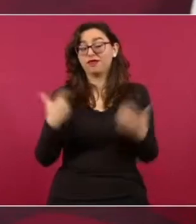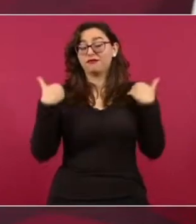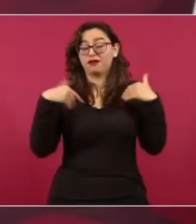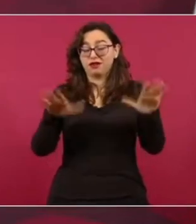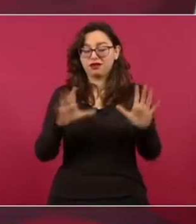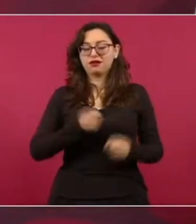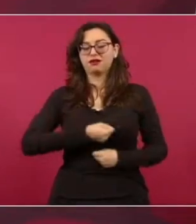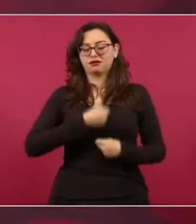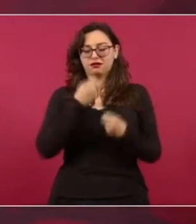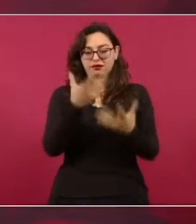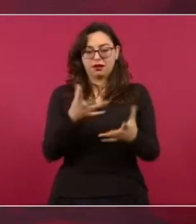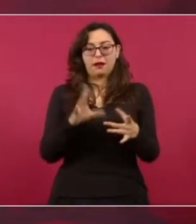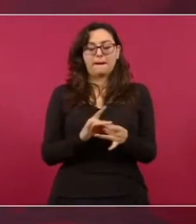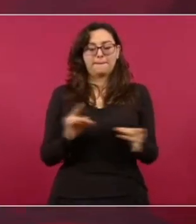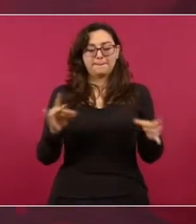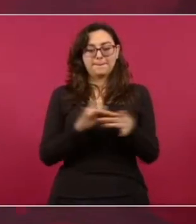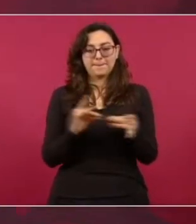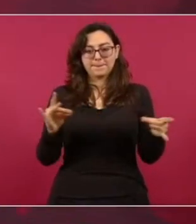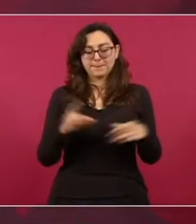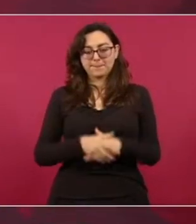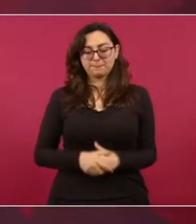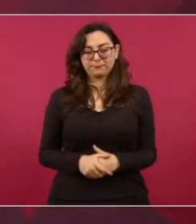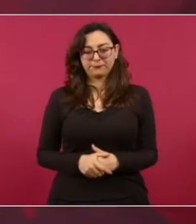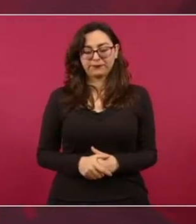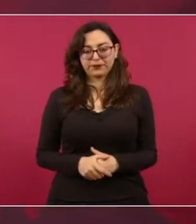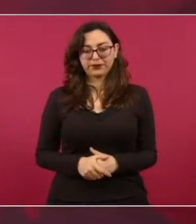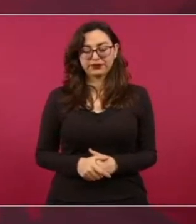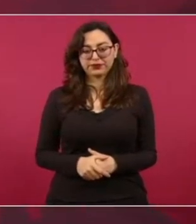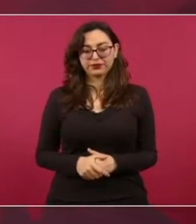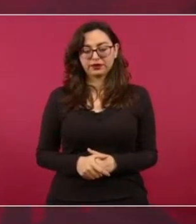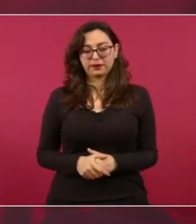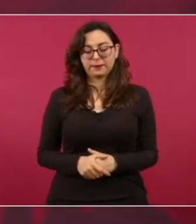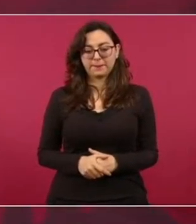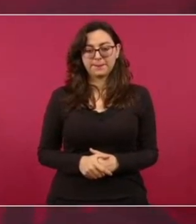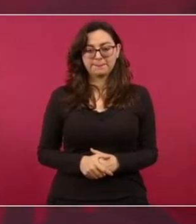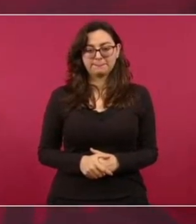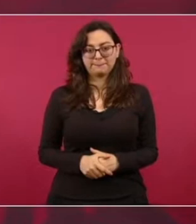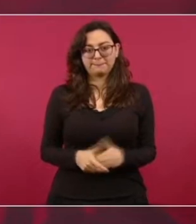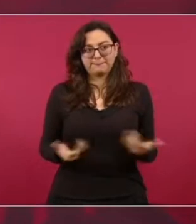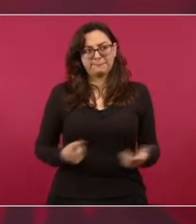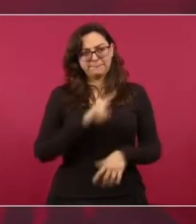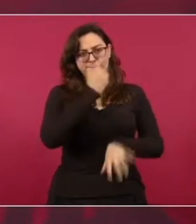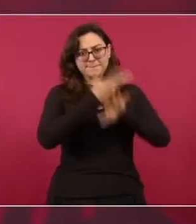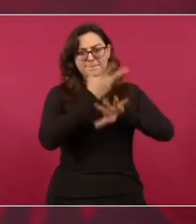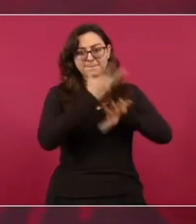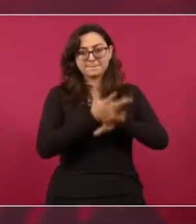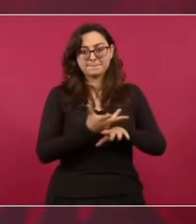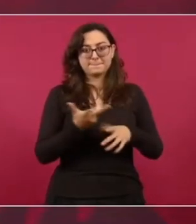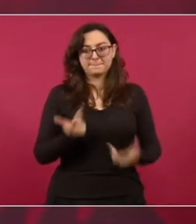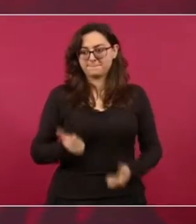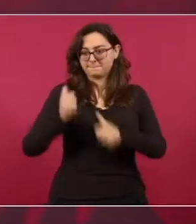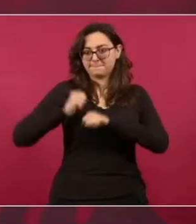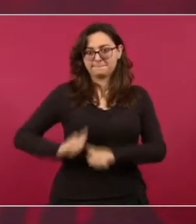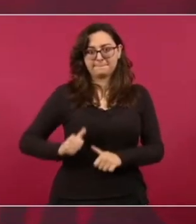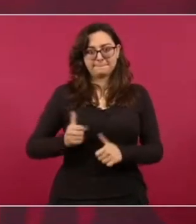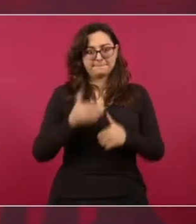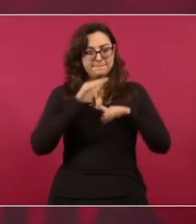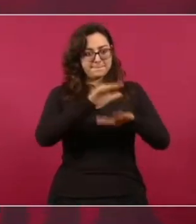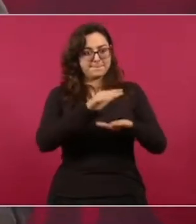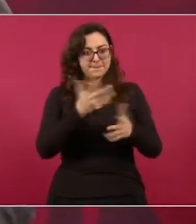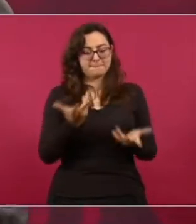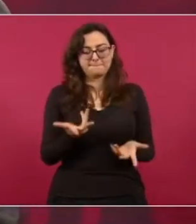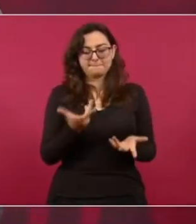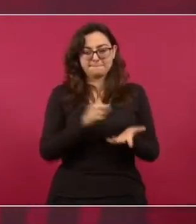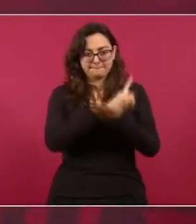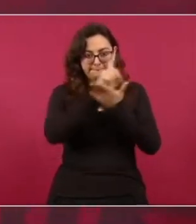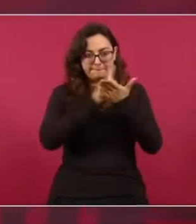y cómo es que las agencias del gobierno de Estados Unidos no se